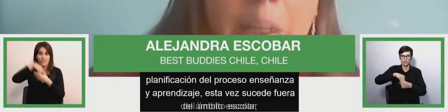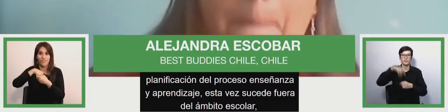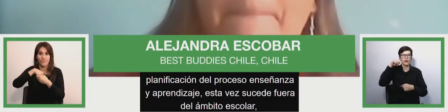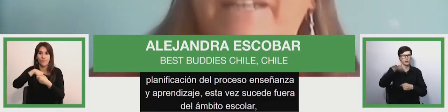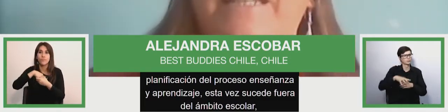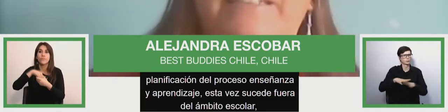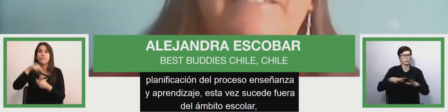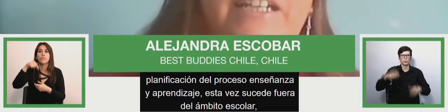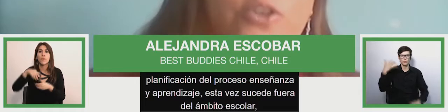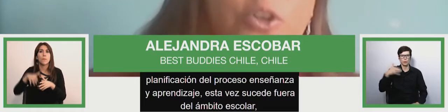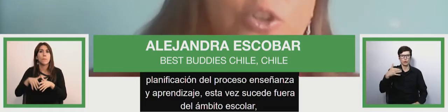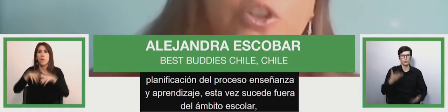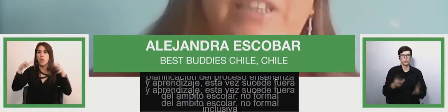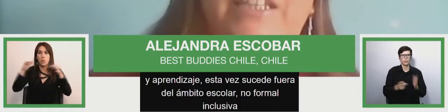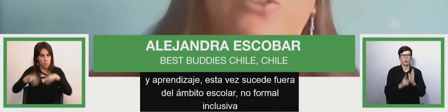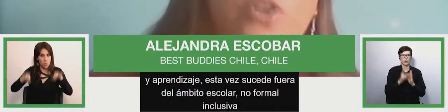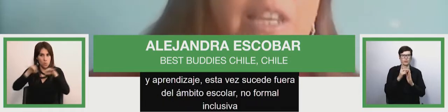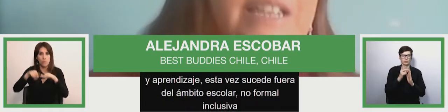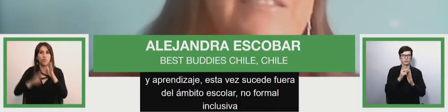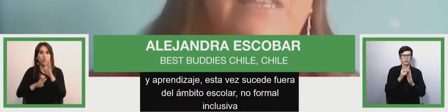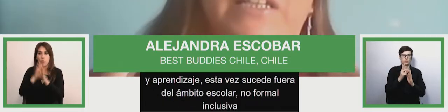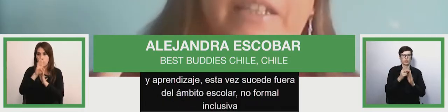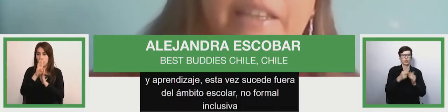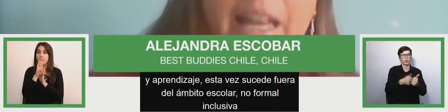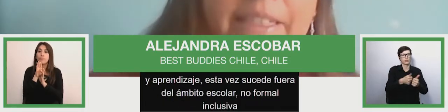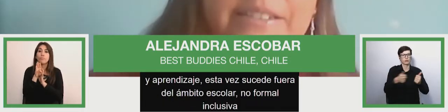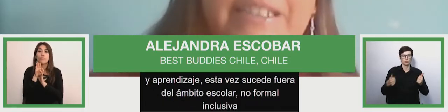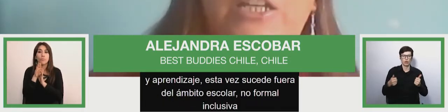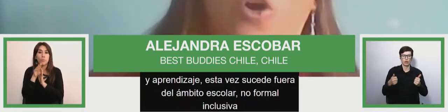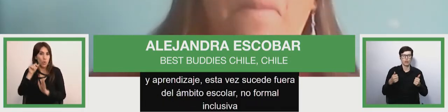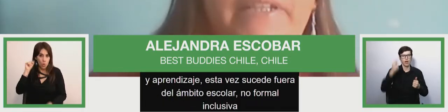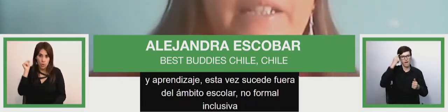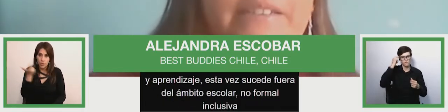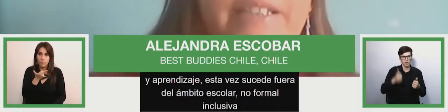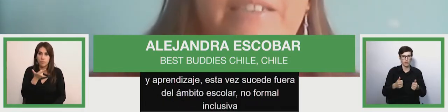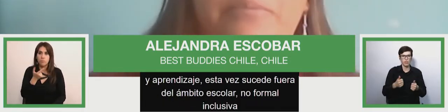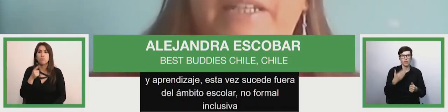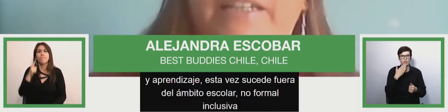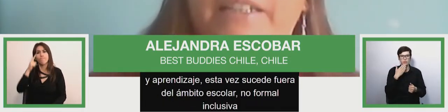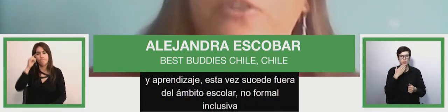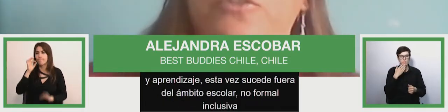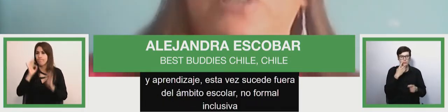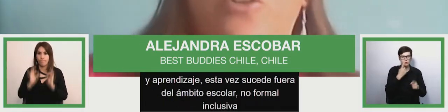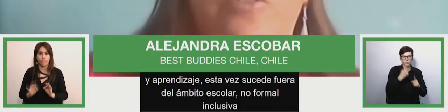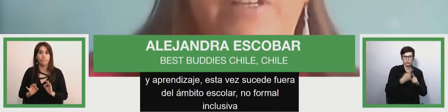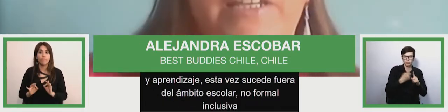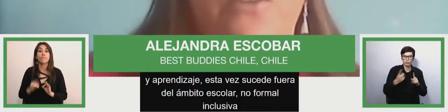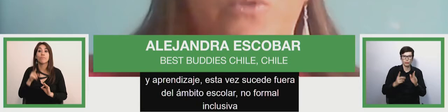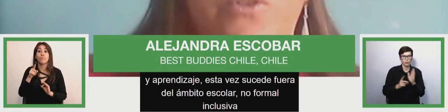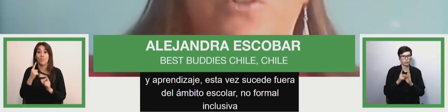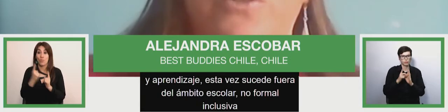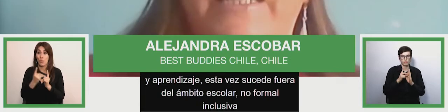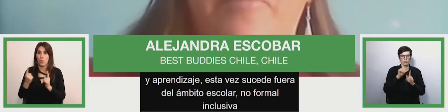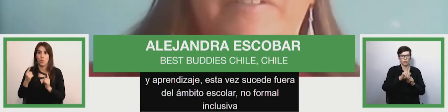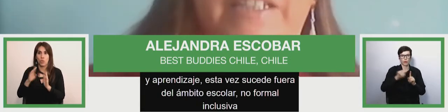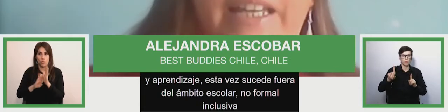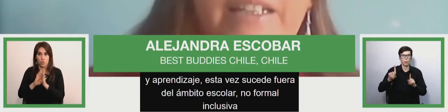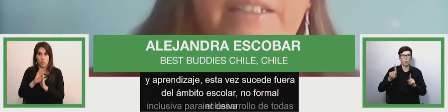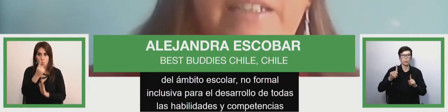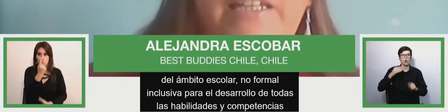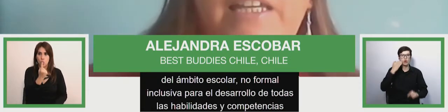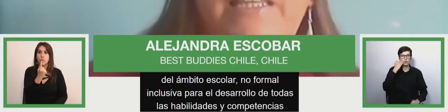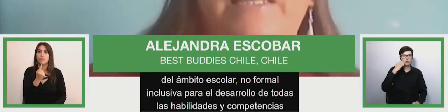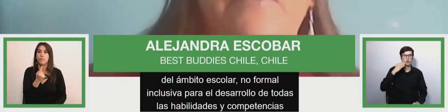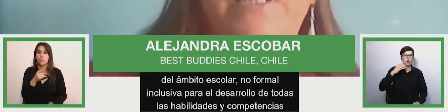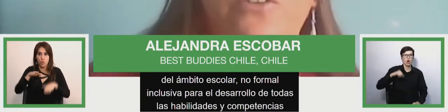para el desarrollo de todas las habilidades y competencias para niños y jóvenes y adultos con discapacidad